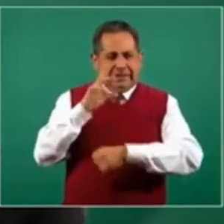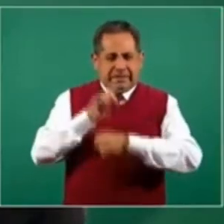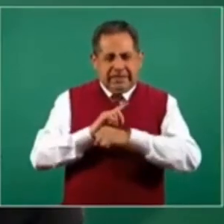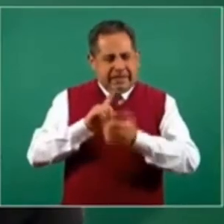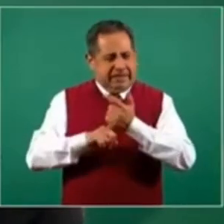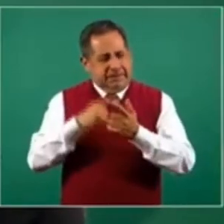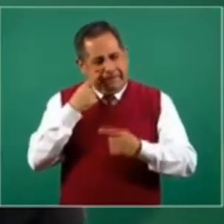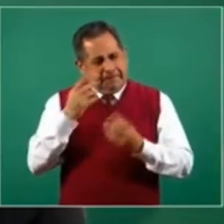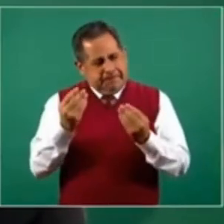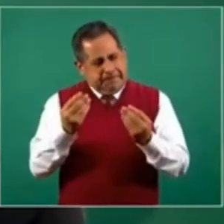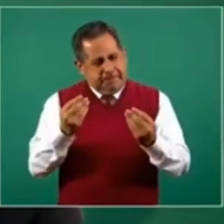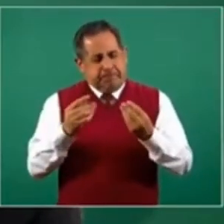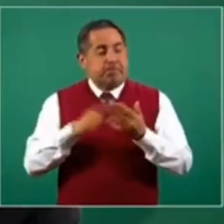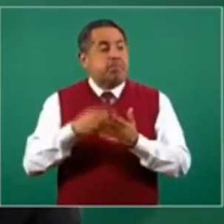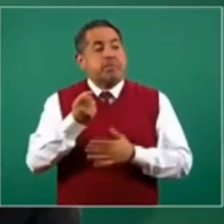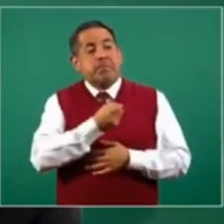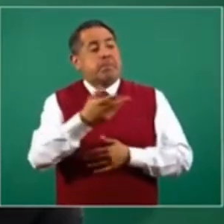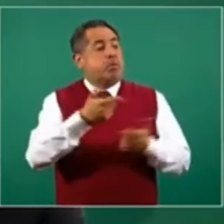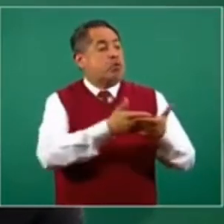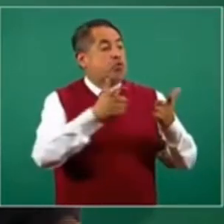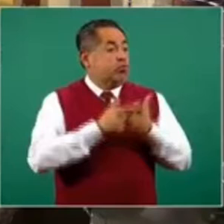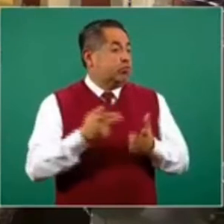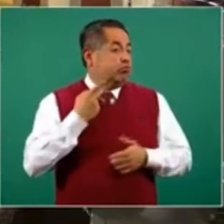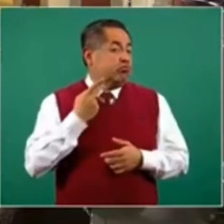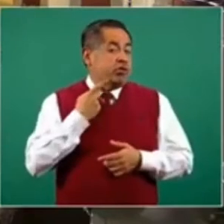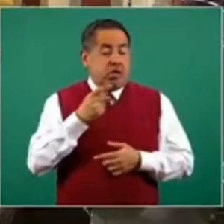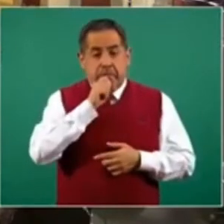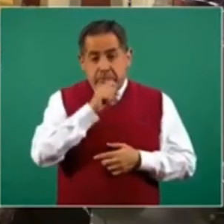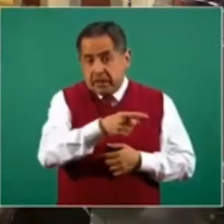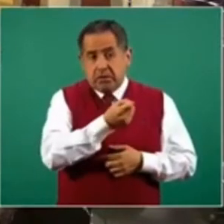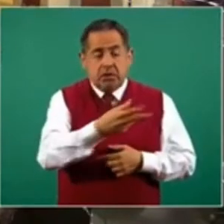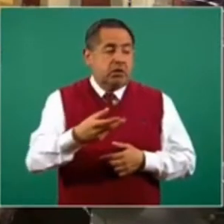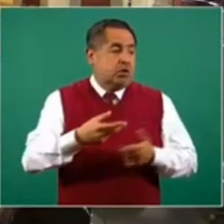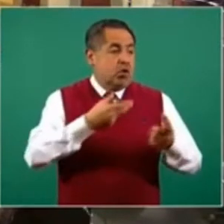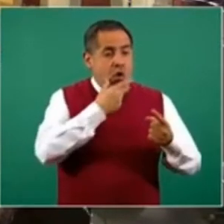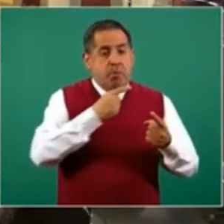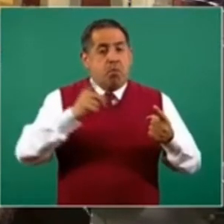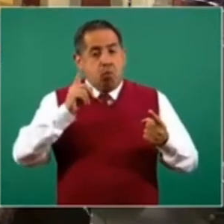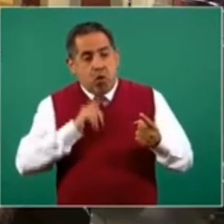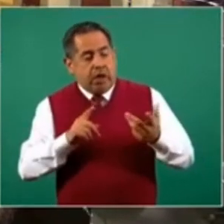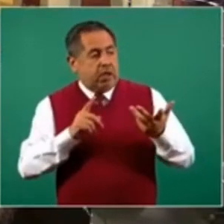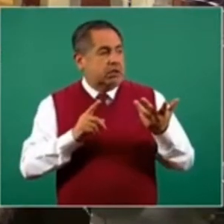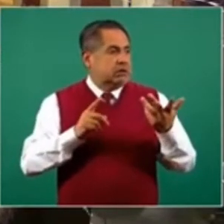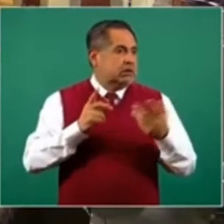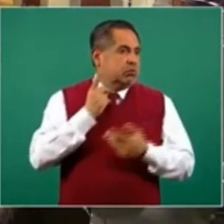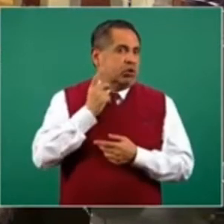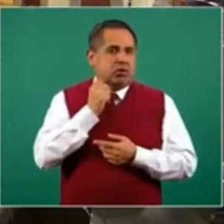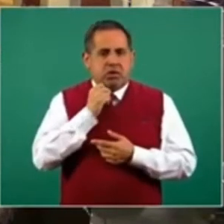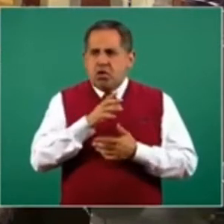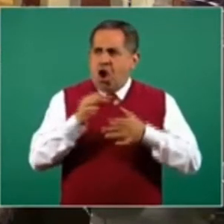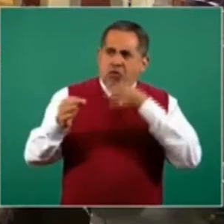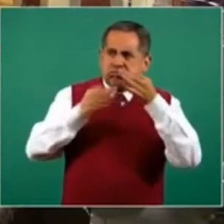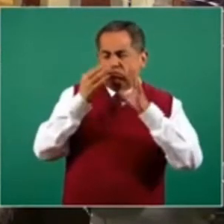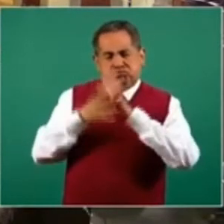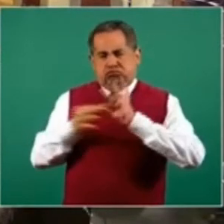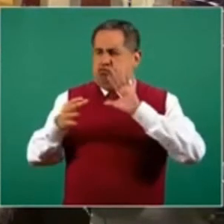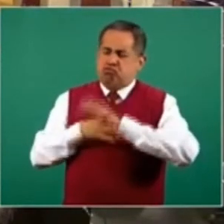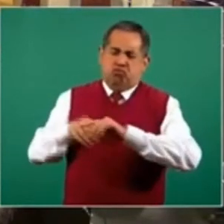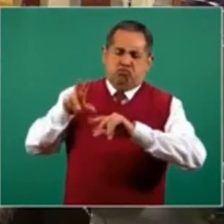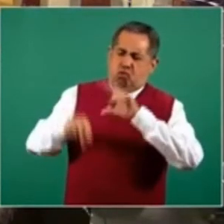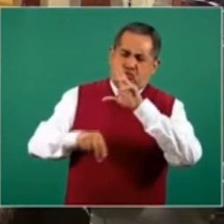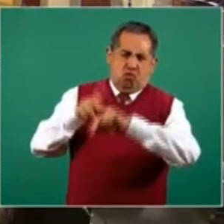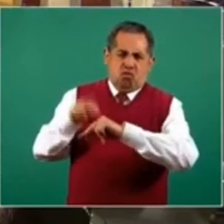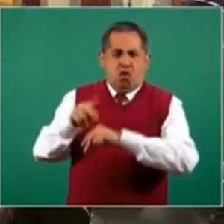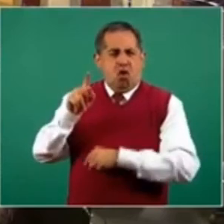hubo algunos grupos políticos, incluso legisladoras, legisladores, que de manera muy activa se estuvieron pronunciando en